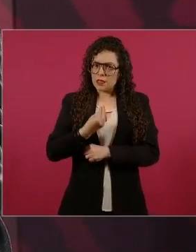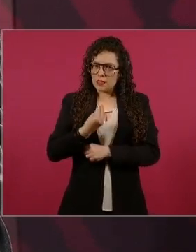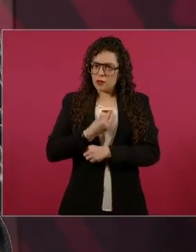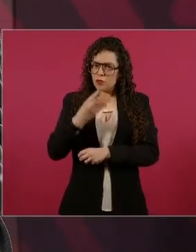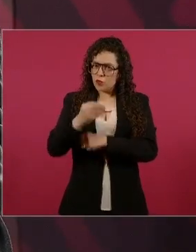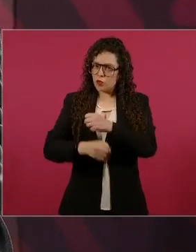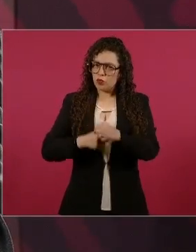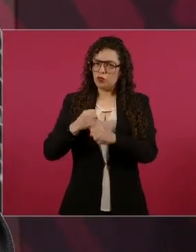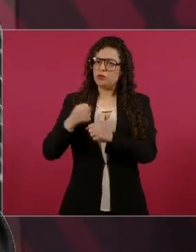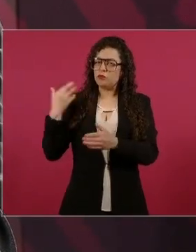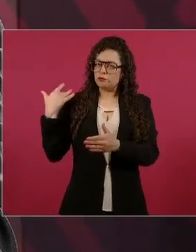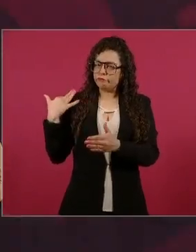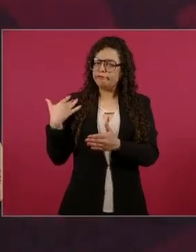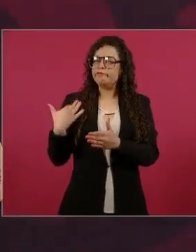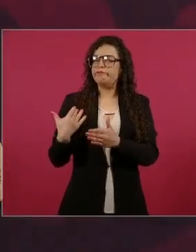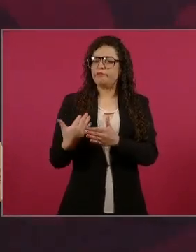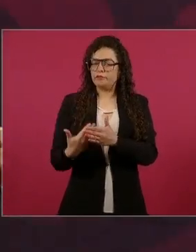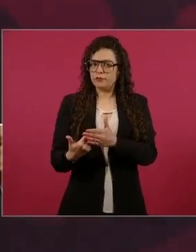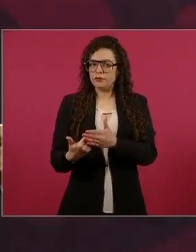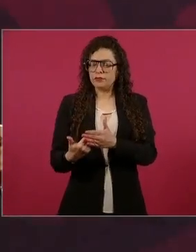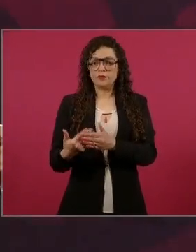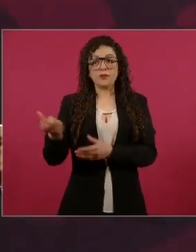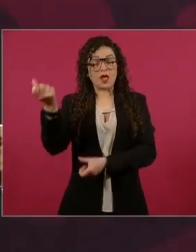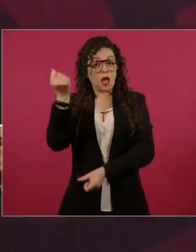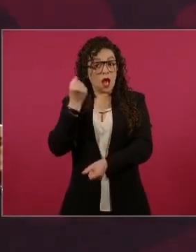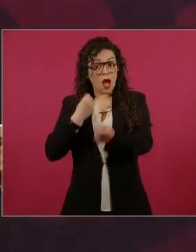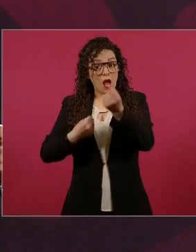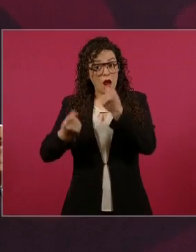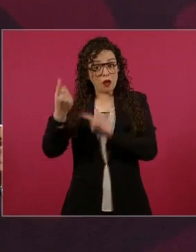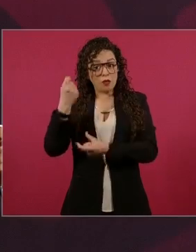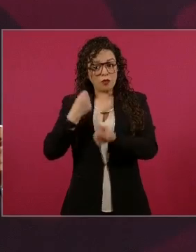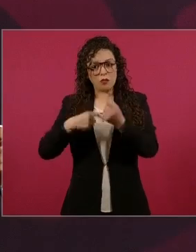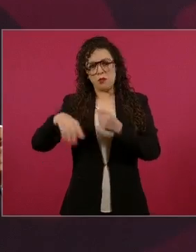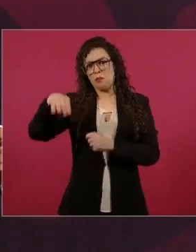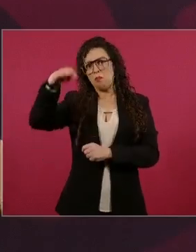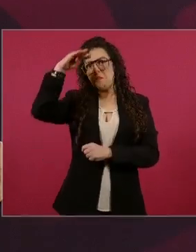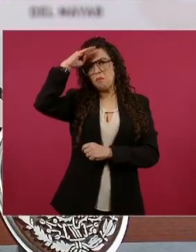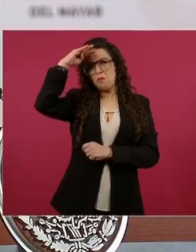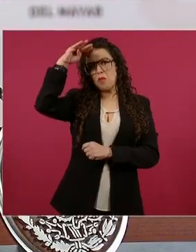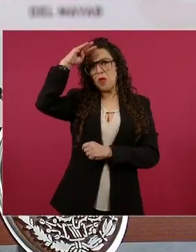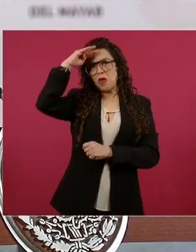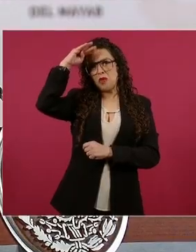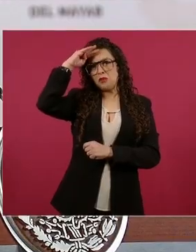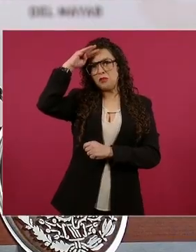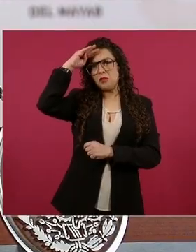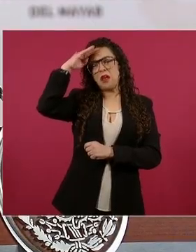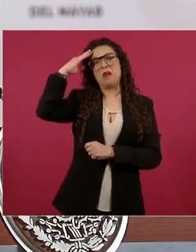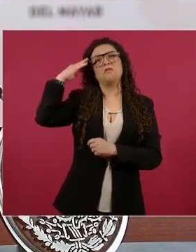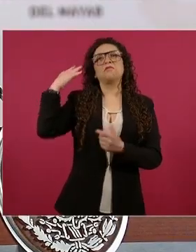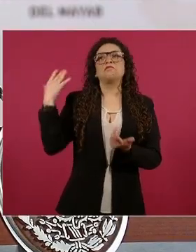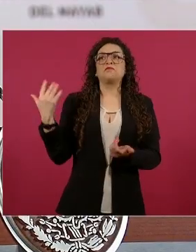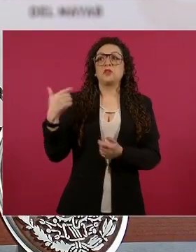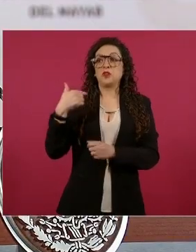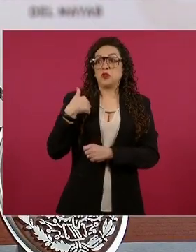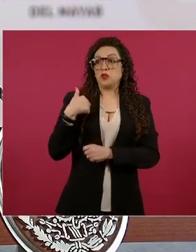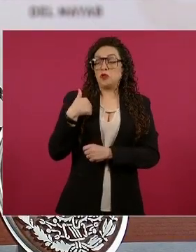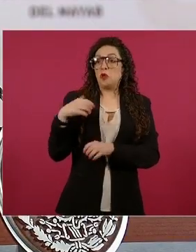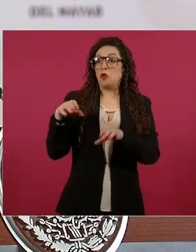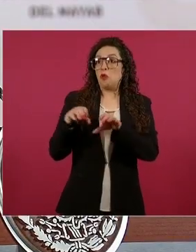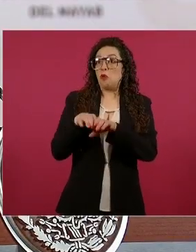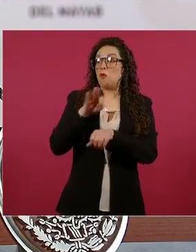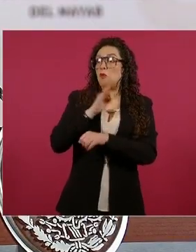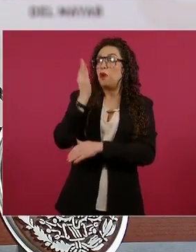de que el que no tranza no avanza